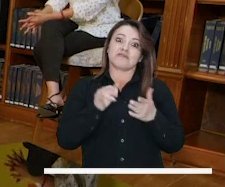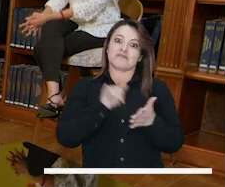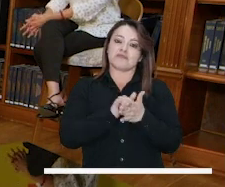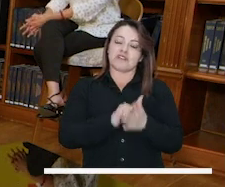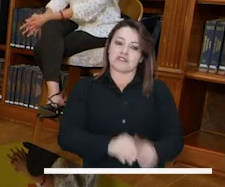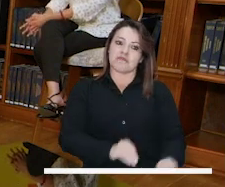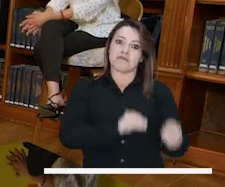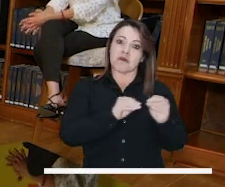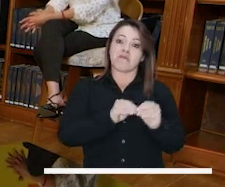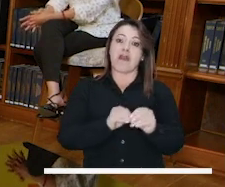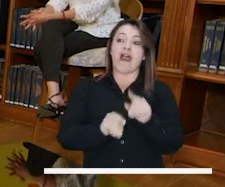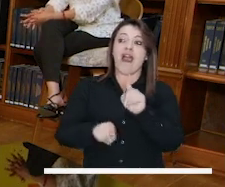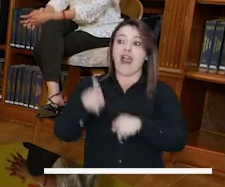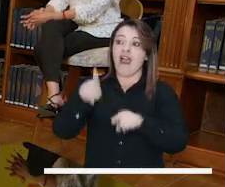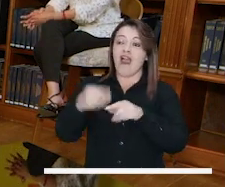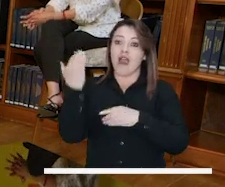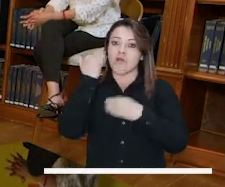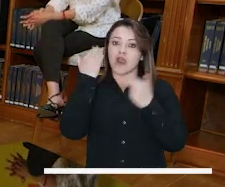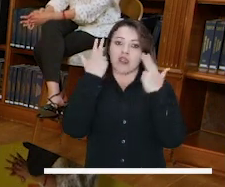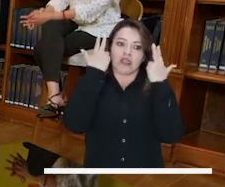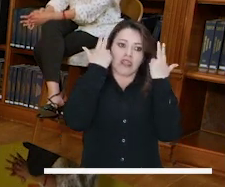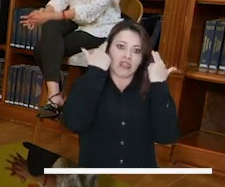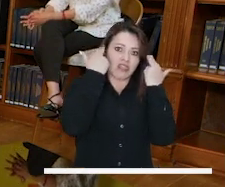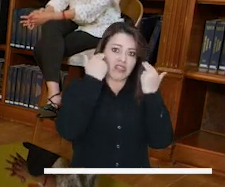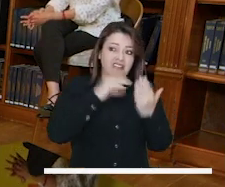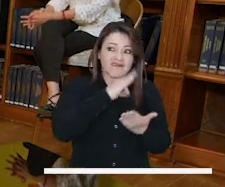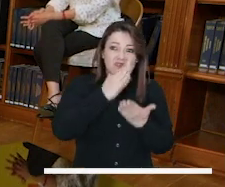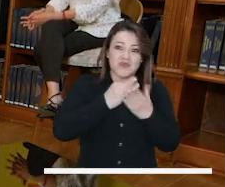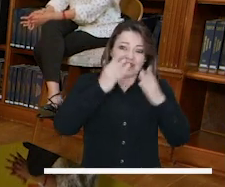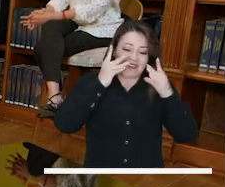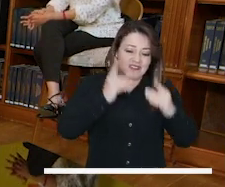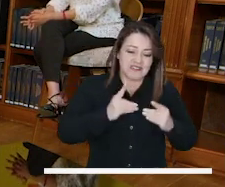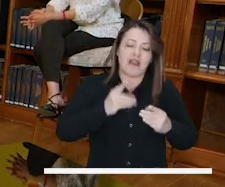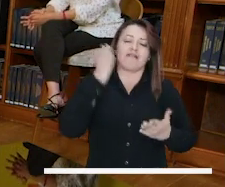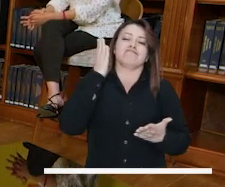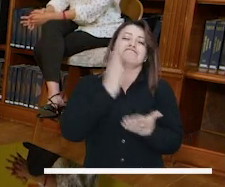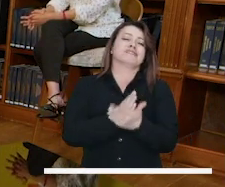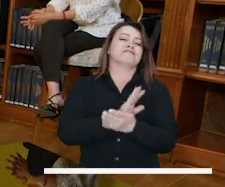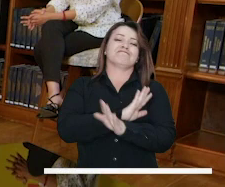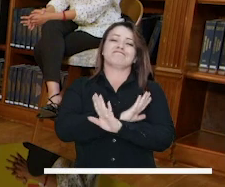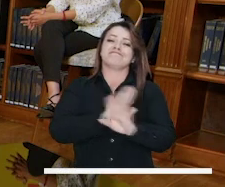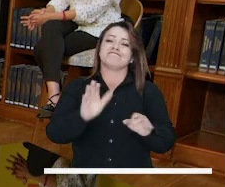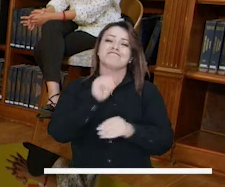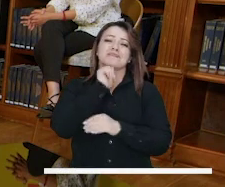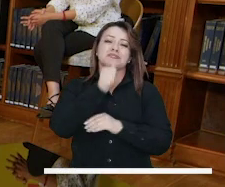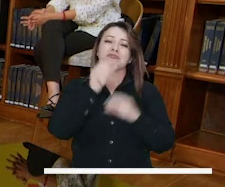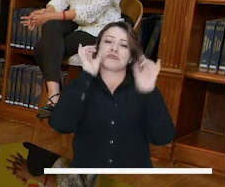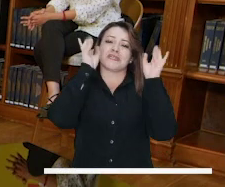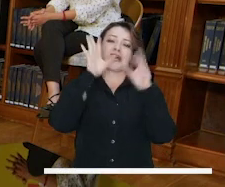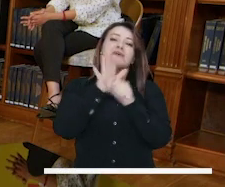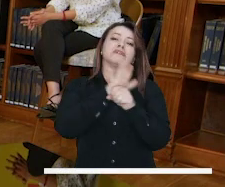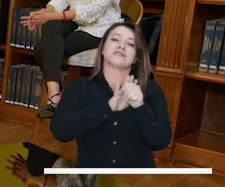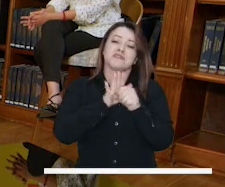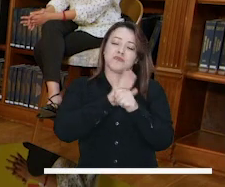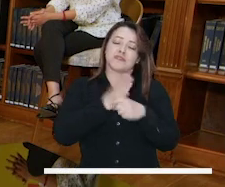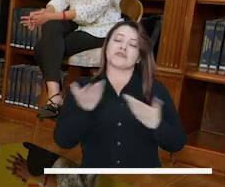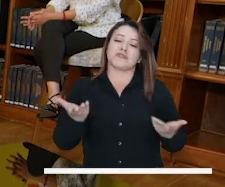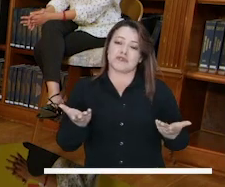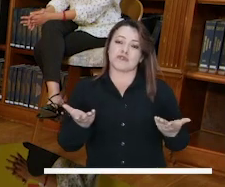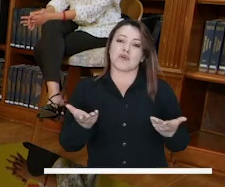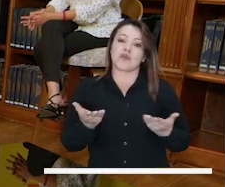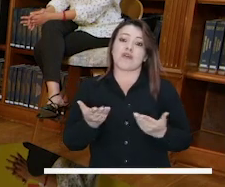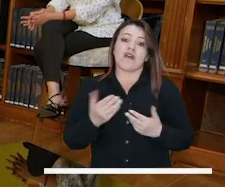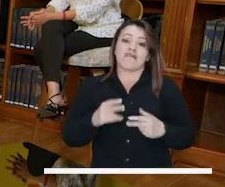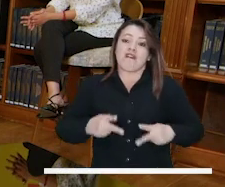si no se atiende, pues el origen, el semillero de violencias basadas en género en la etapa escolar, pero